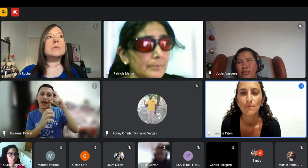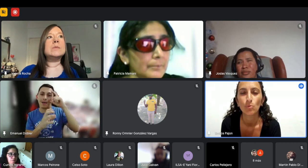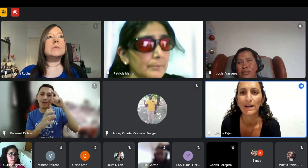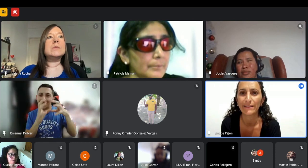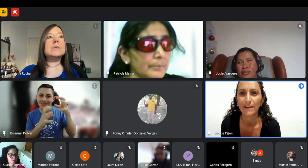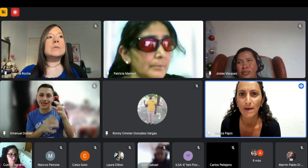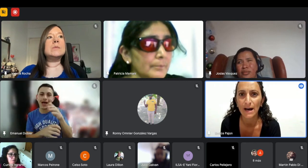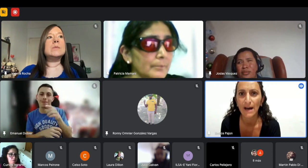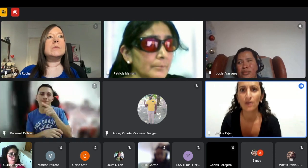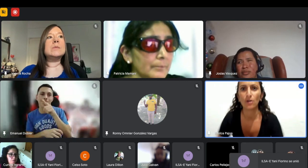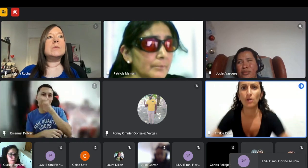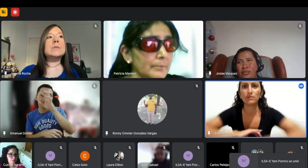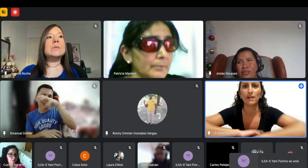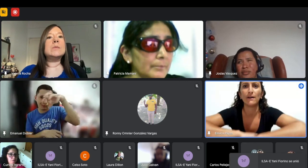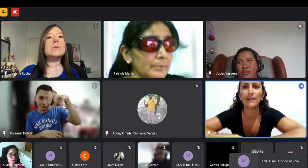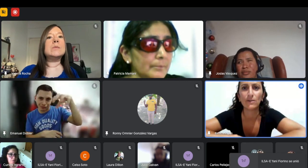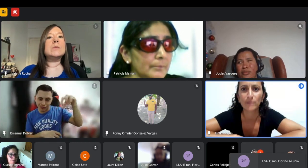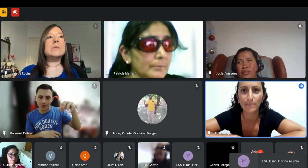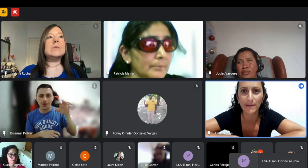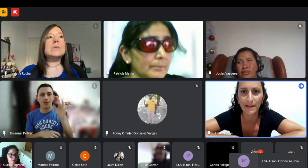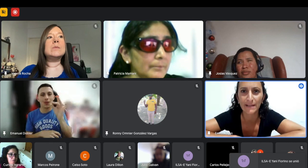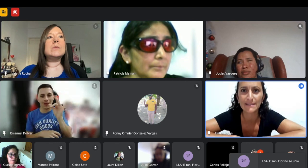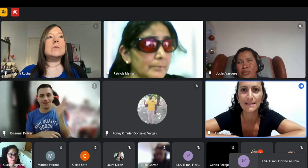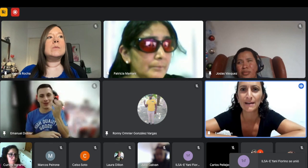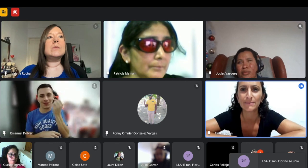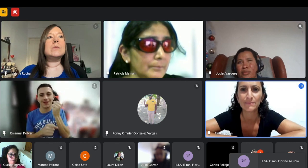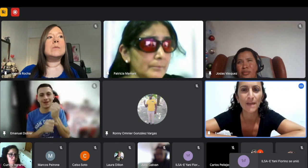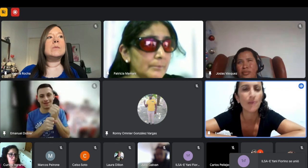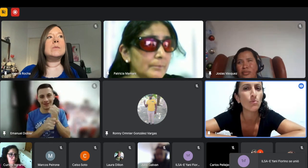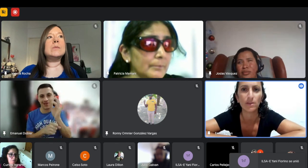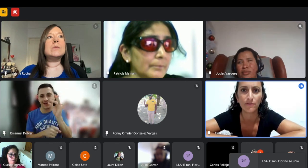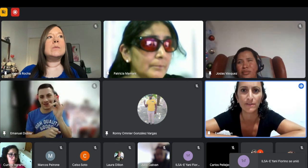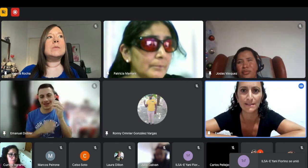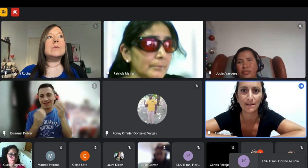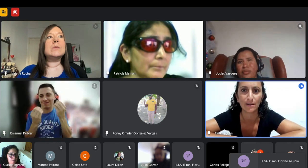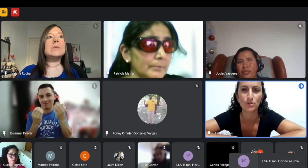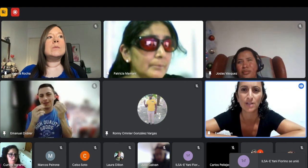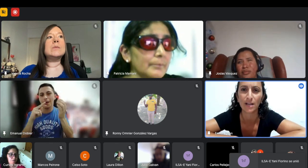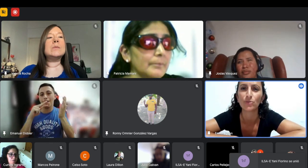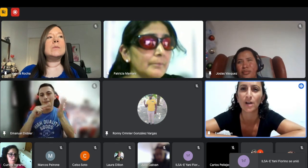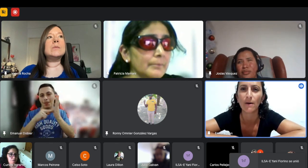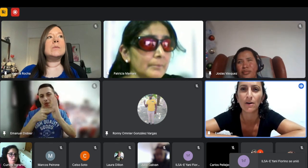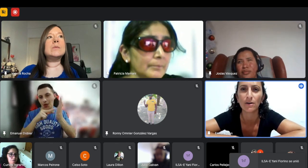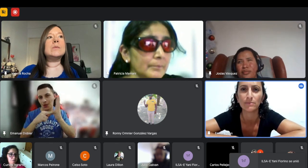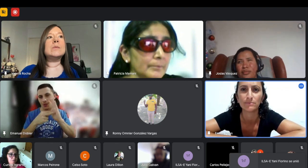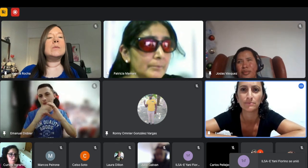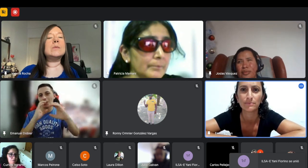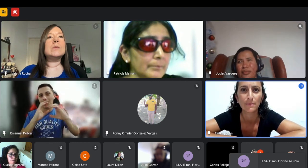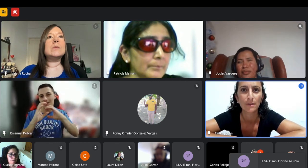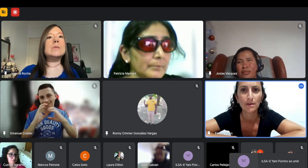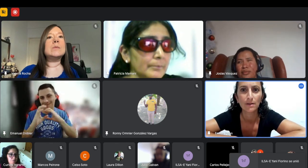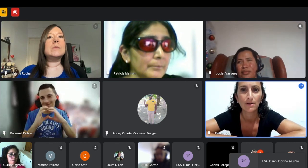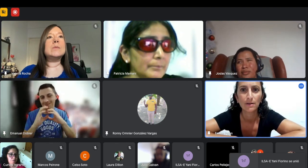buscar trabajo trabajar en una empresa es muy difícil conseguir un trabajo